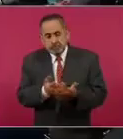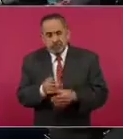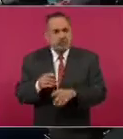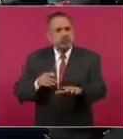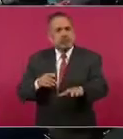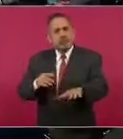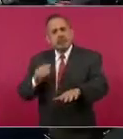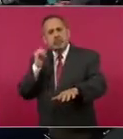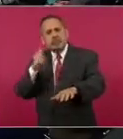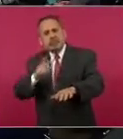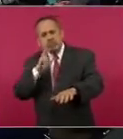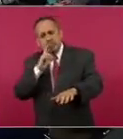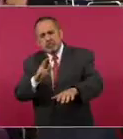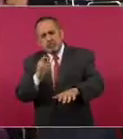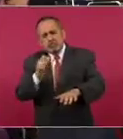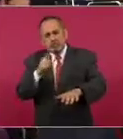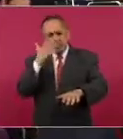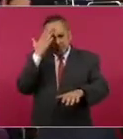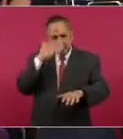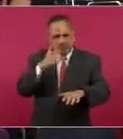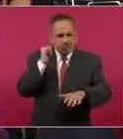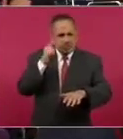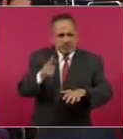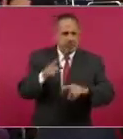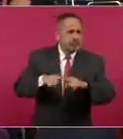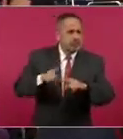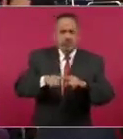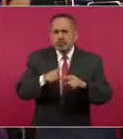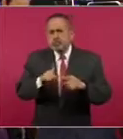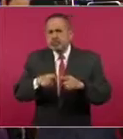algo, ya habrá humo blanco?